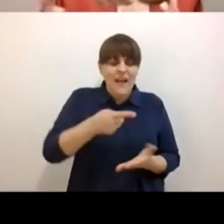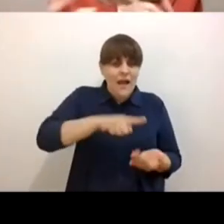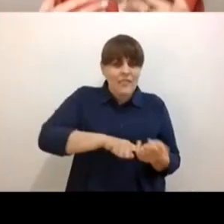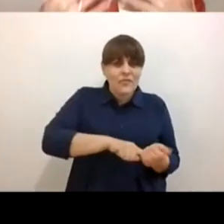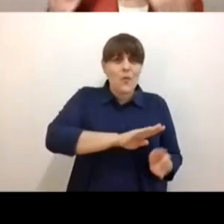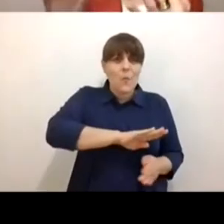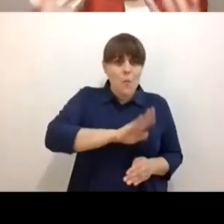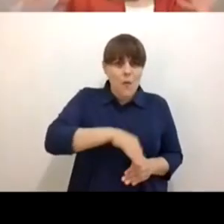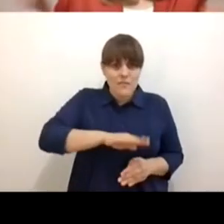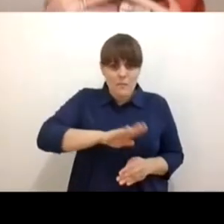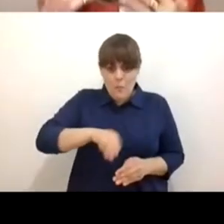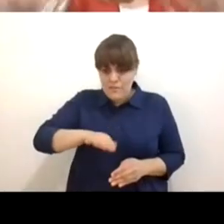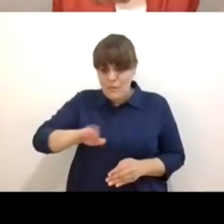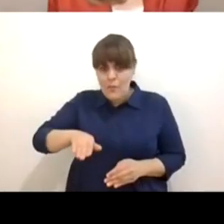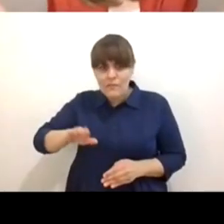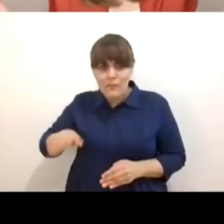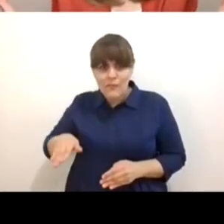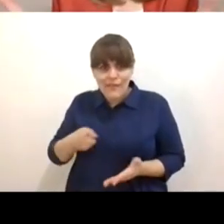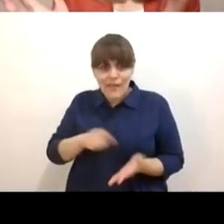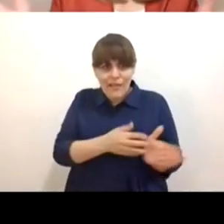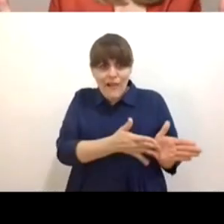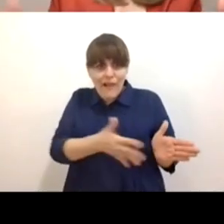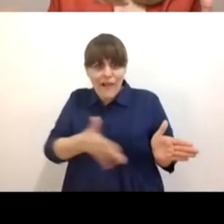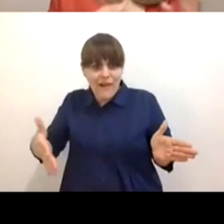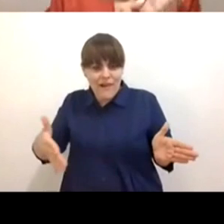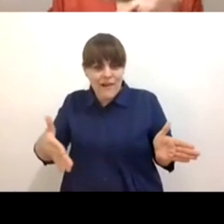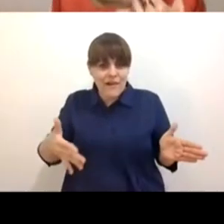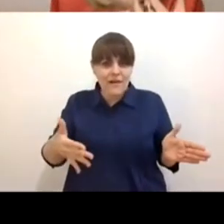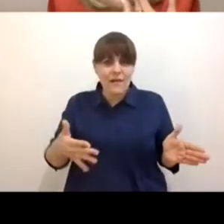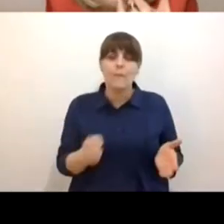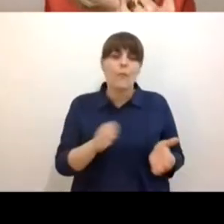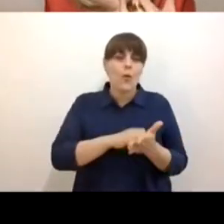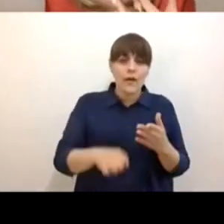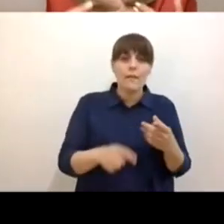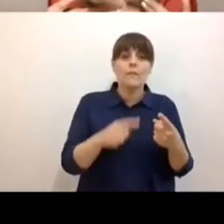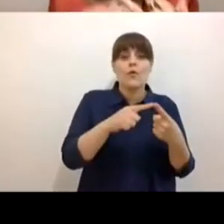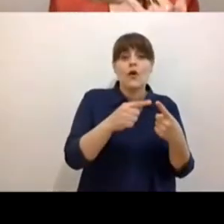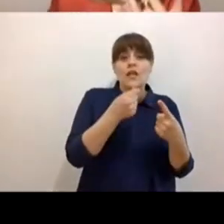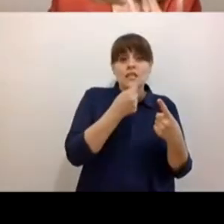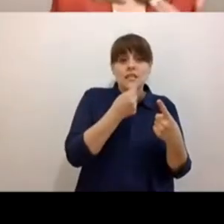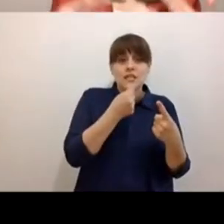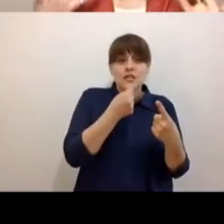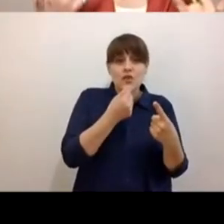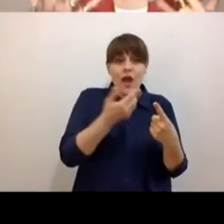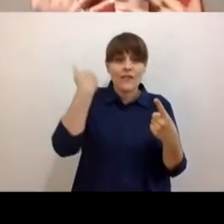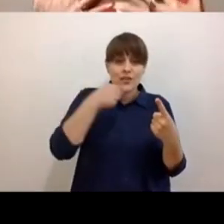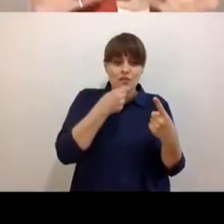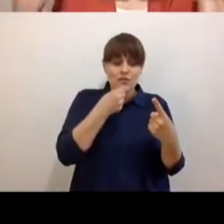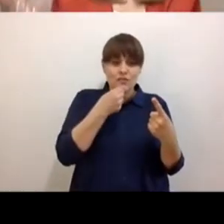Y tres factores importantísimos que pierden, pues obviamente su niñez, ¿no?